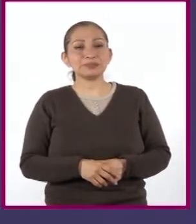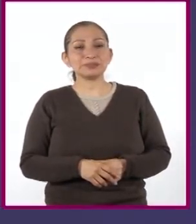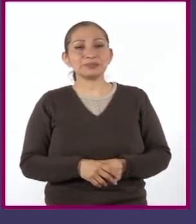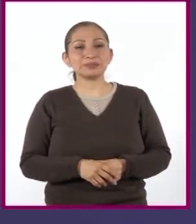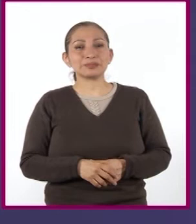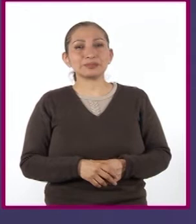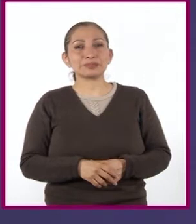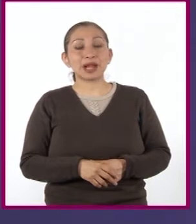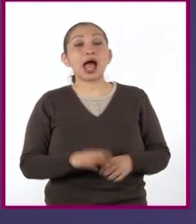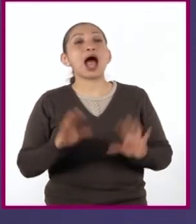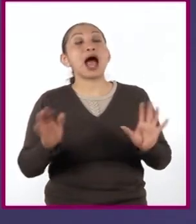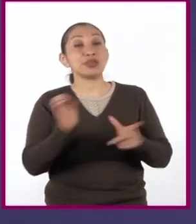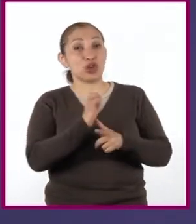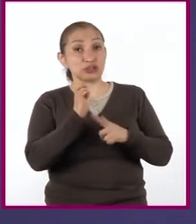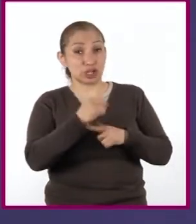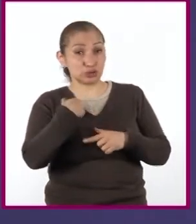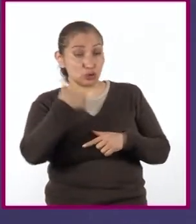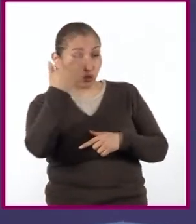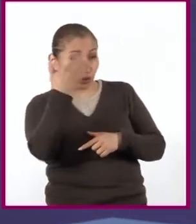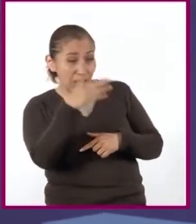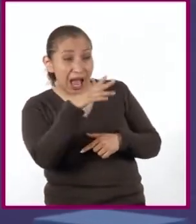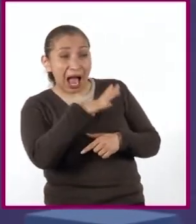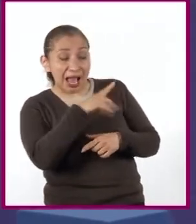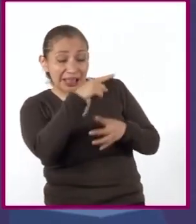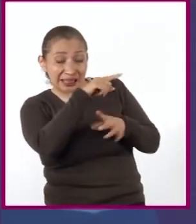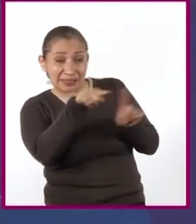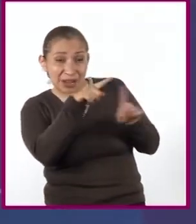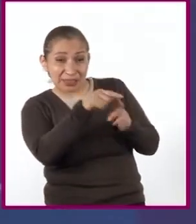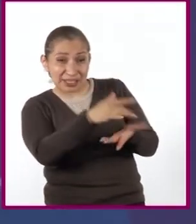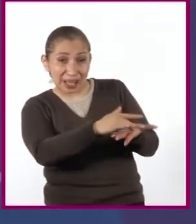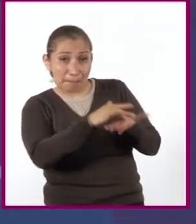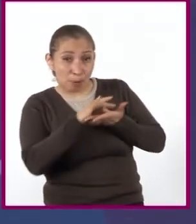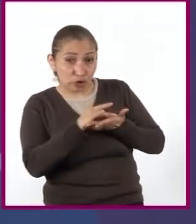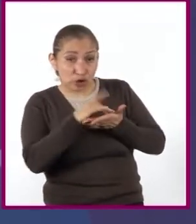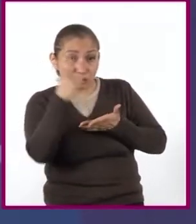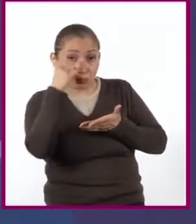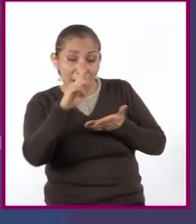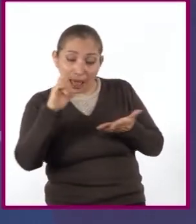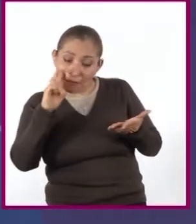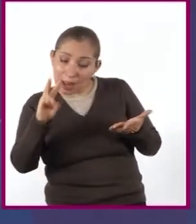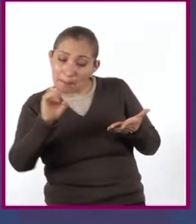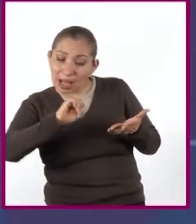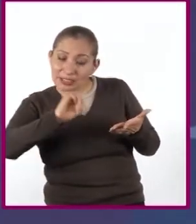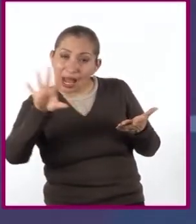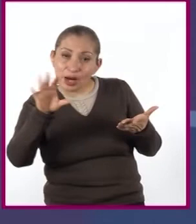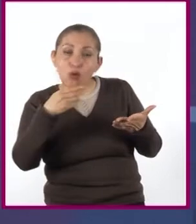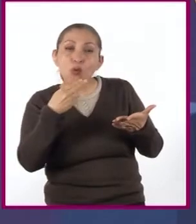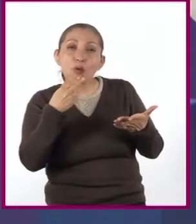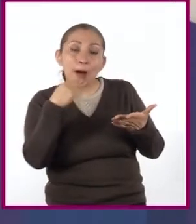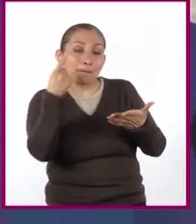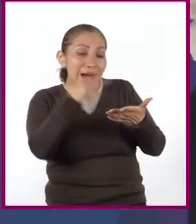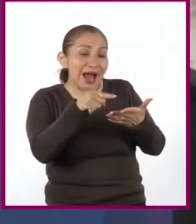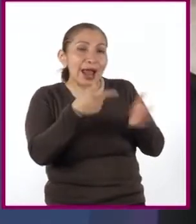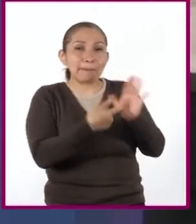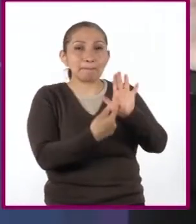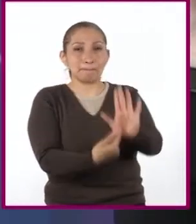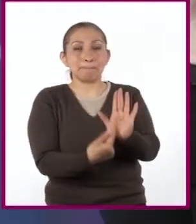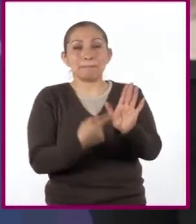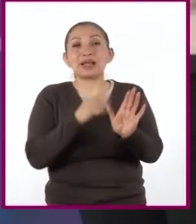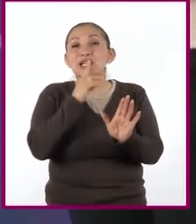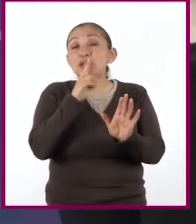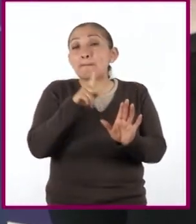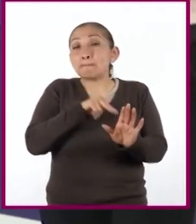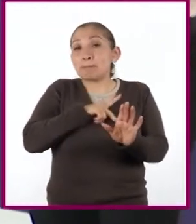Entonces, según entiendo, existen varios recursos gráficos que podemos utilizar para presentar los